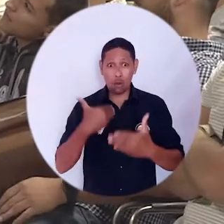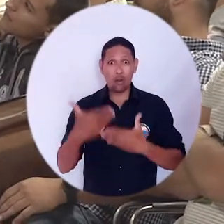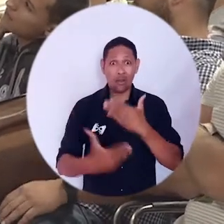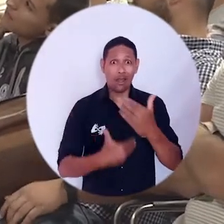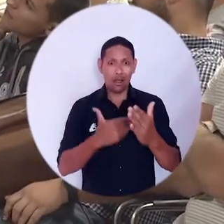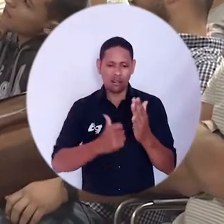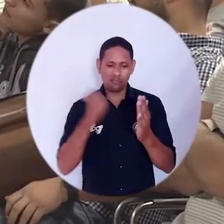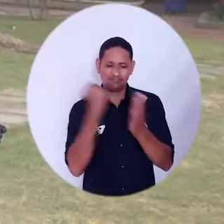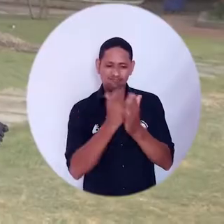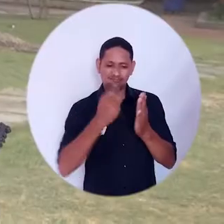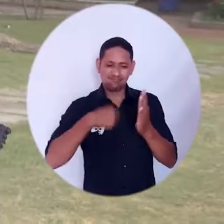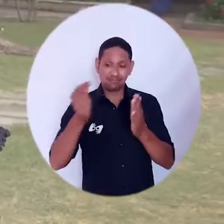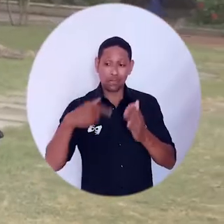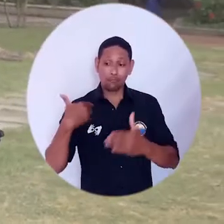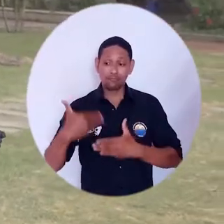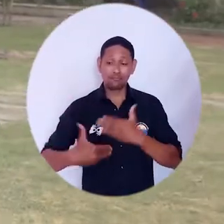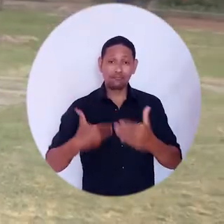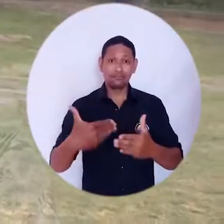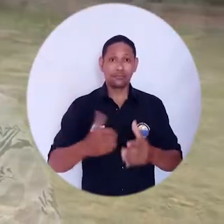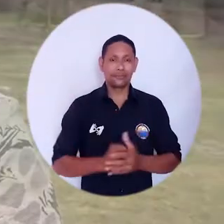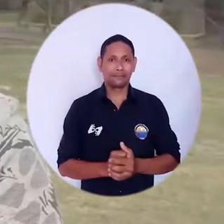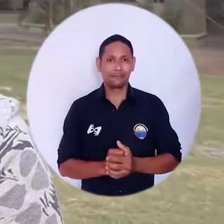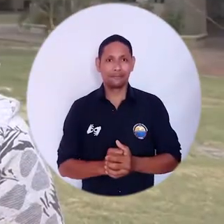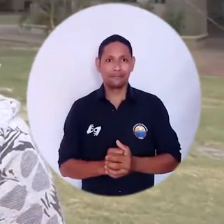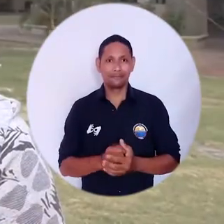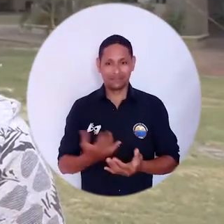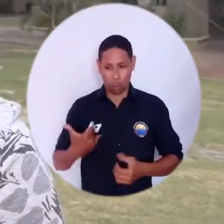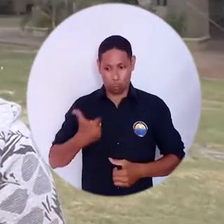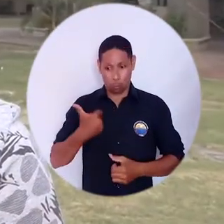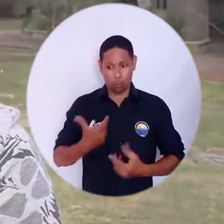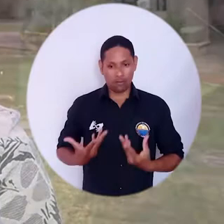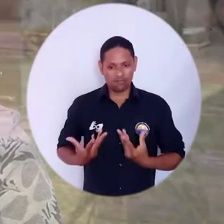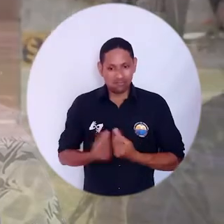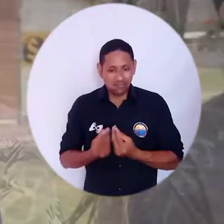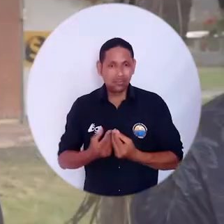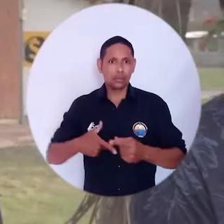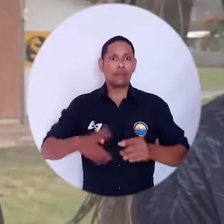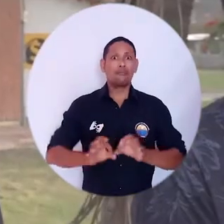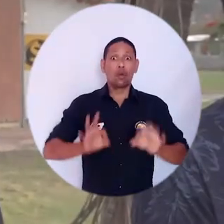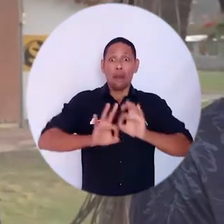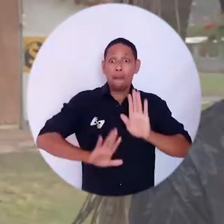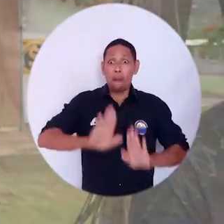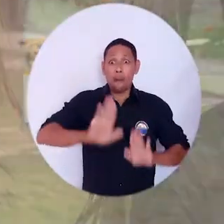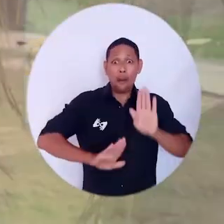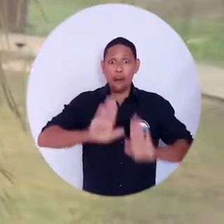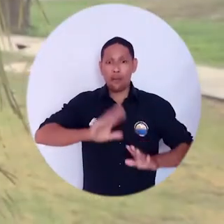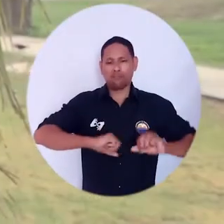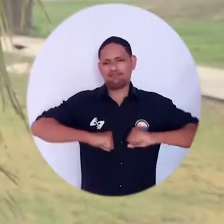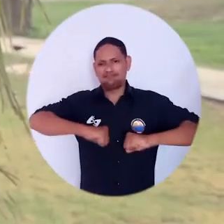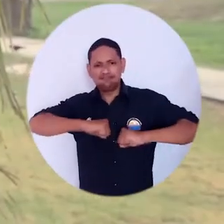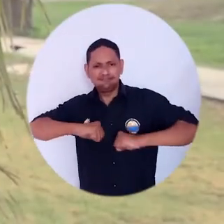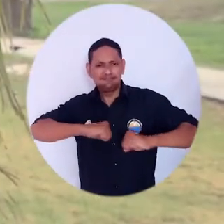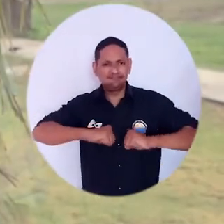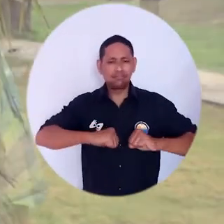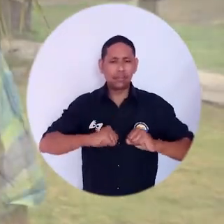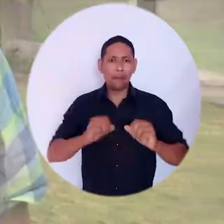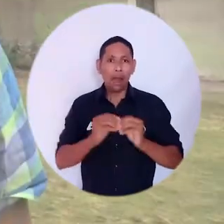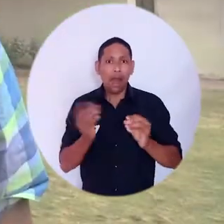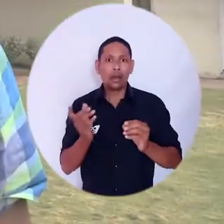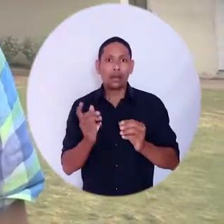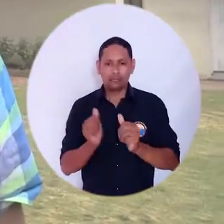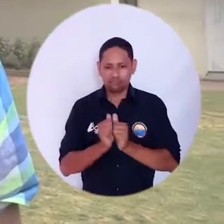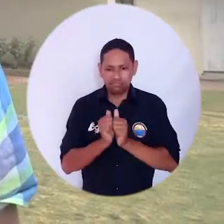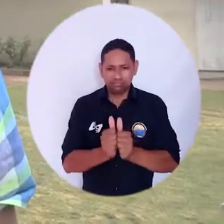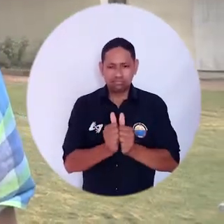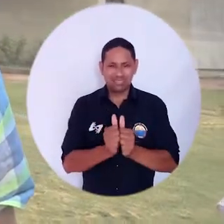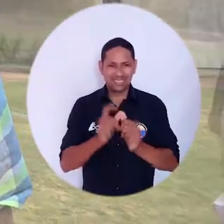acreditación que está en camino. Los fundadores de la Asociación Estudiantil se propusieron fomentar la participación activa de los universitarios y acompañar el